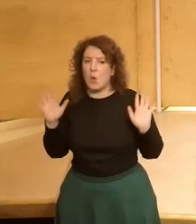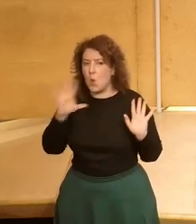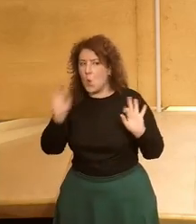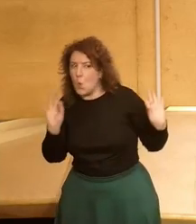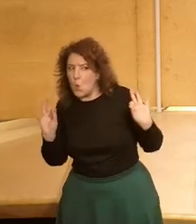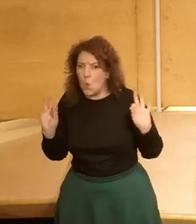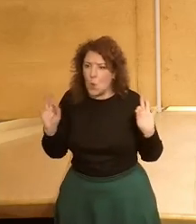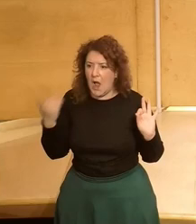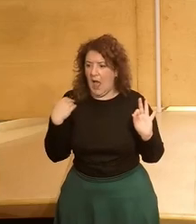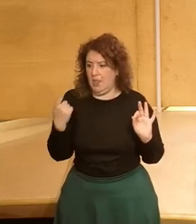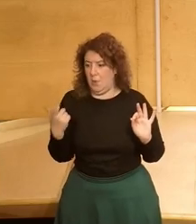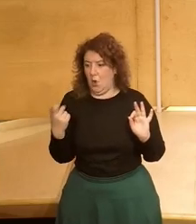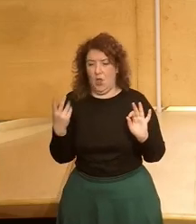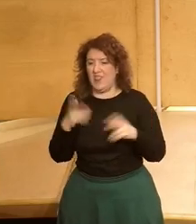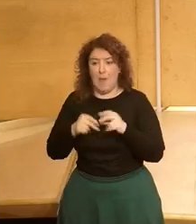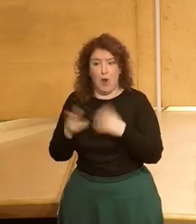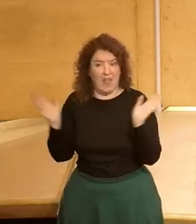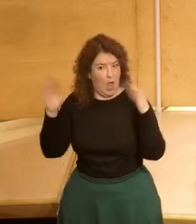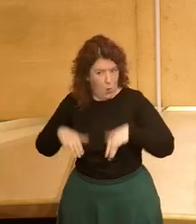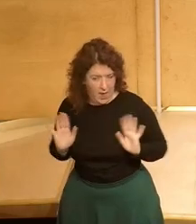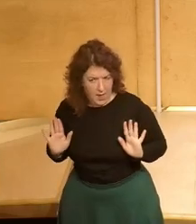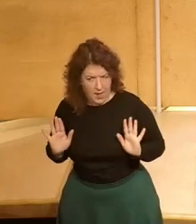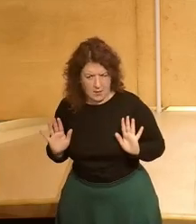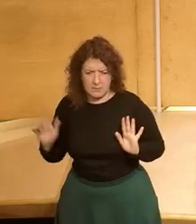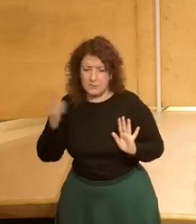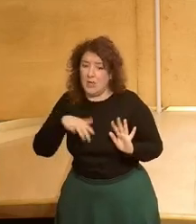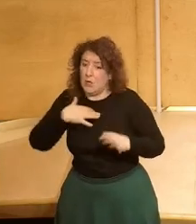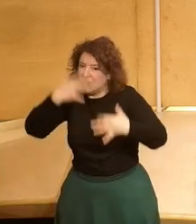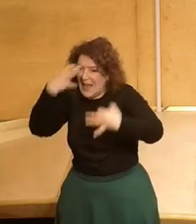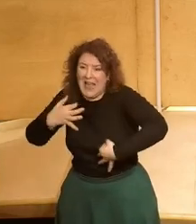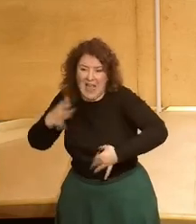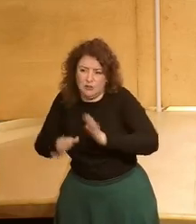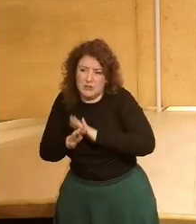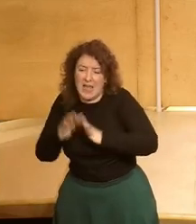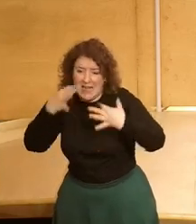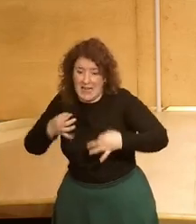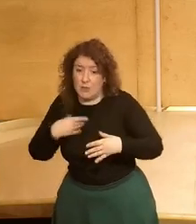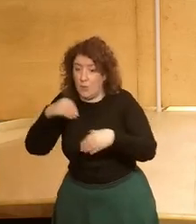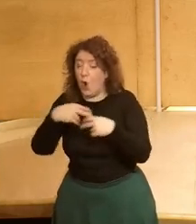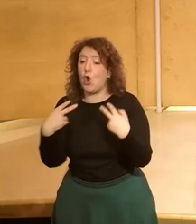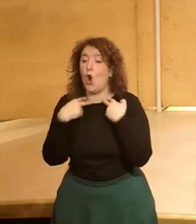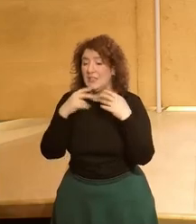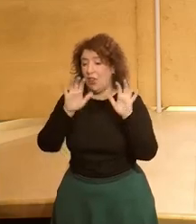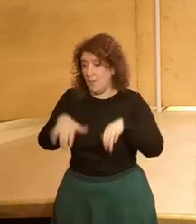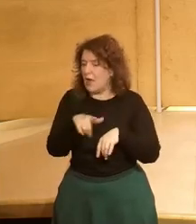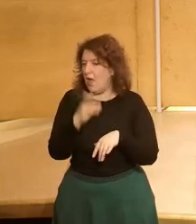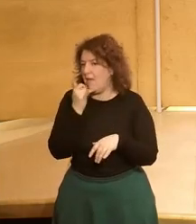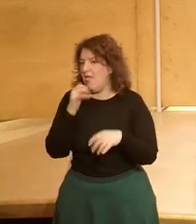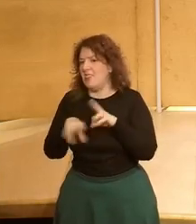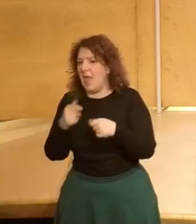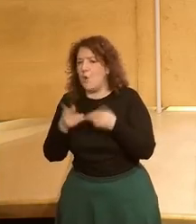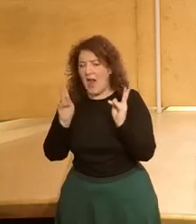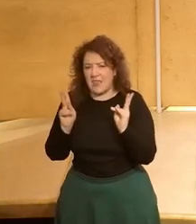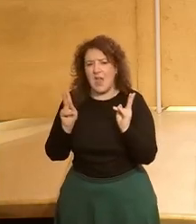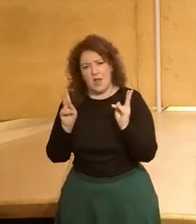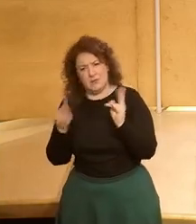que hace dos días en este país no había democracia pero esto a la vez trae un riesgo y lo vemos cada día en el Congreso las formas de la democracia están